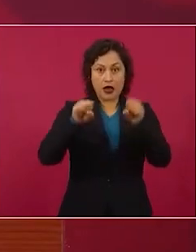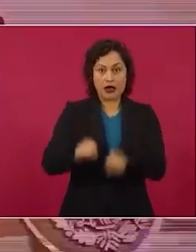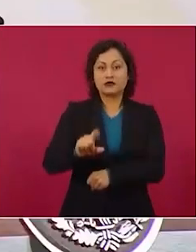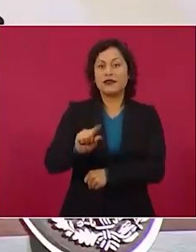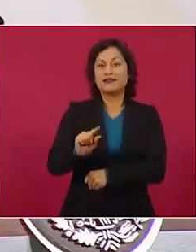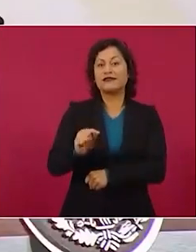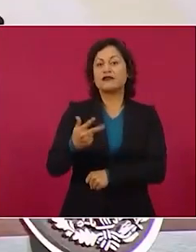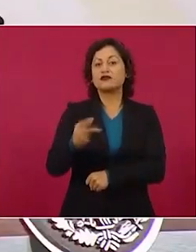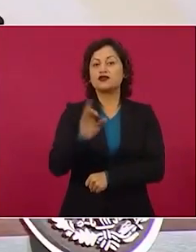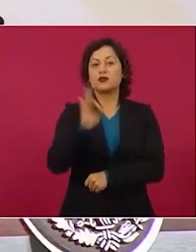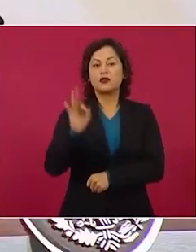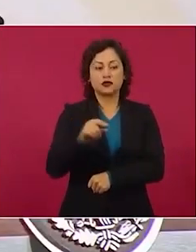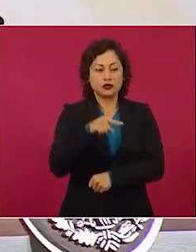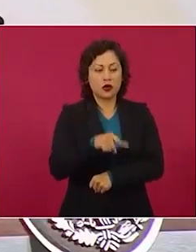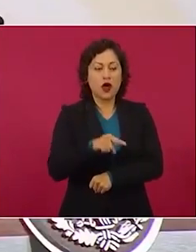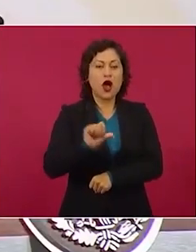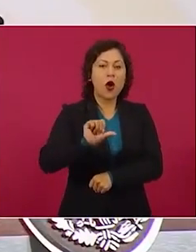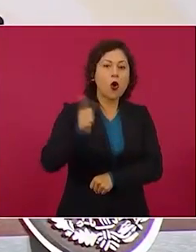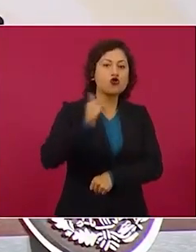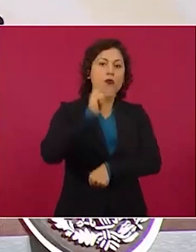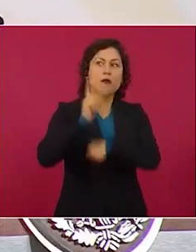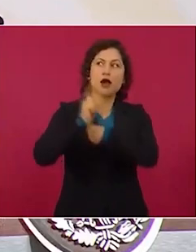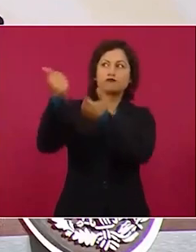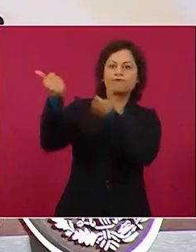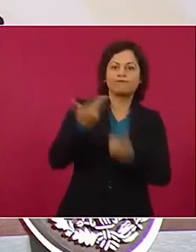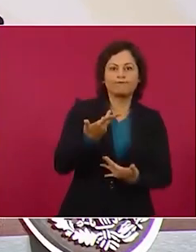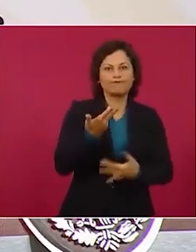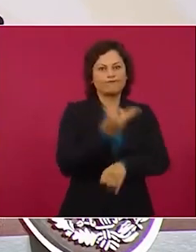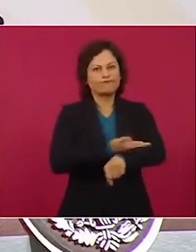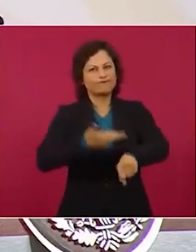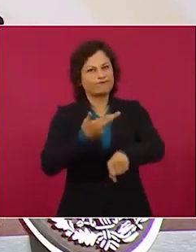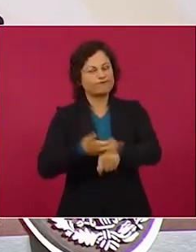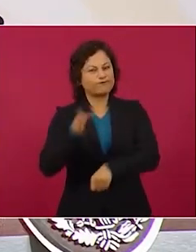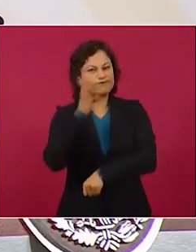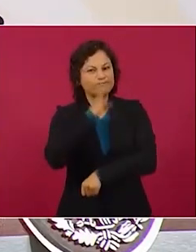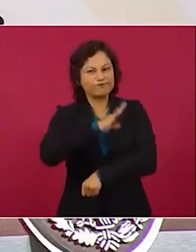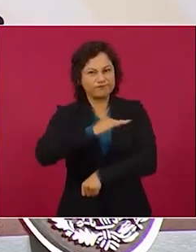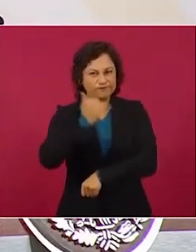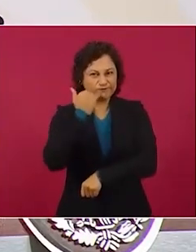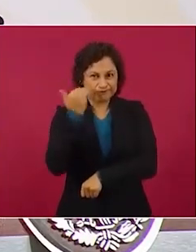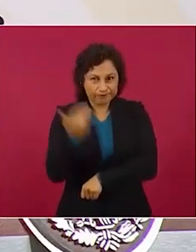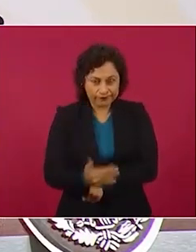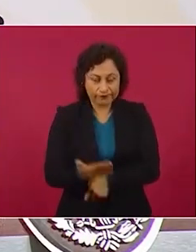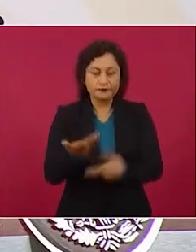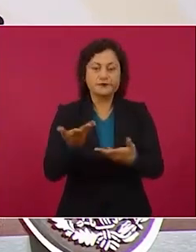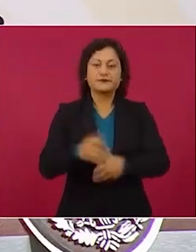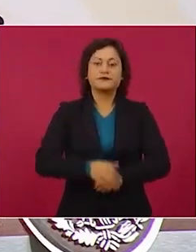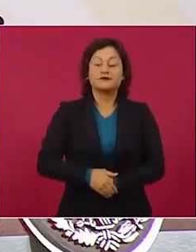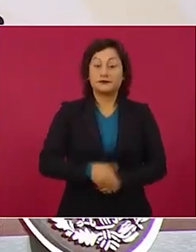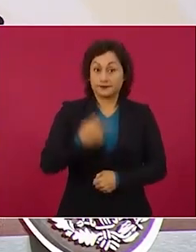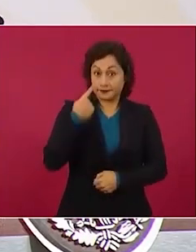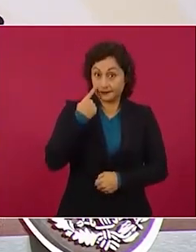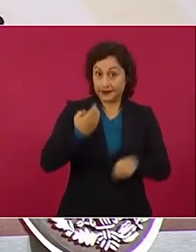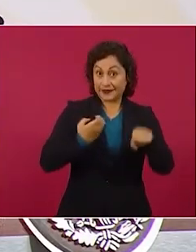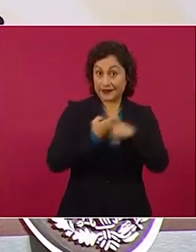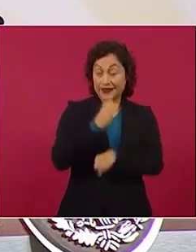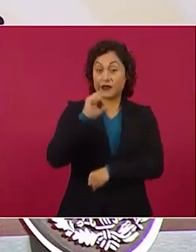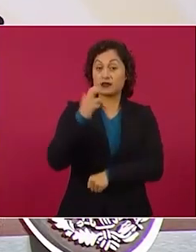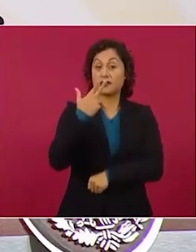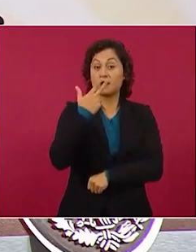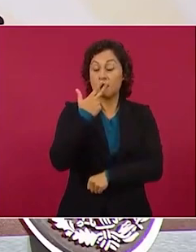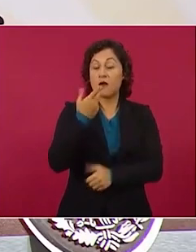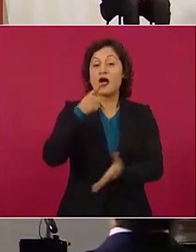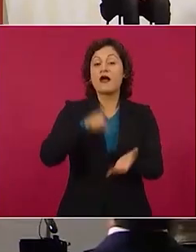extranjero e irregulares. Solo en Chihuahua circulan más de 119